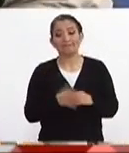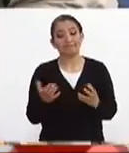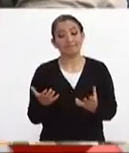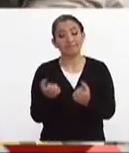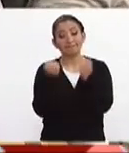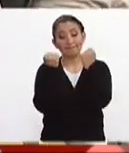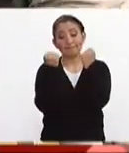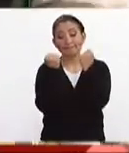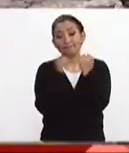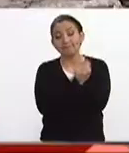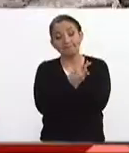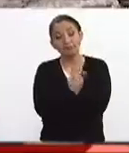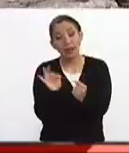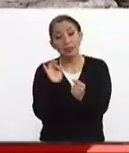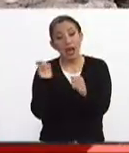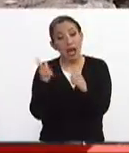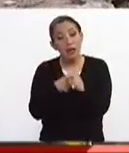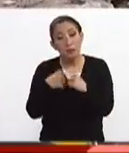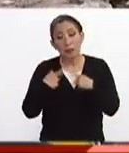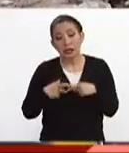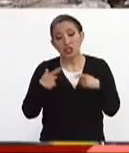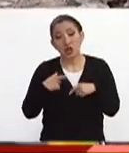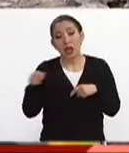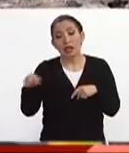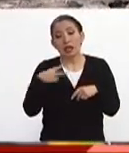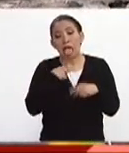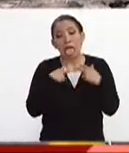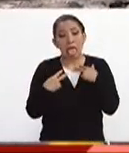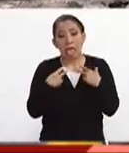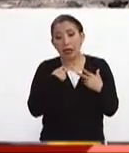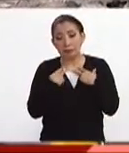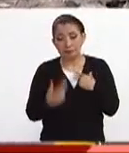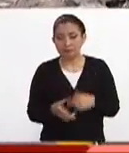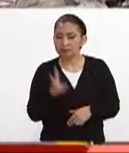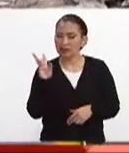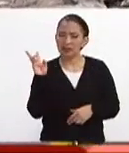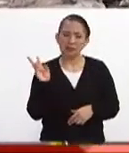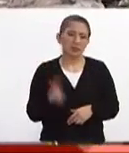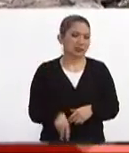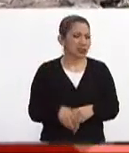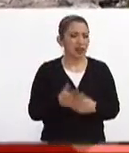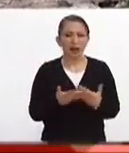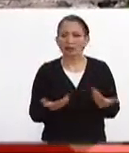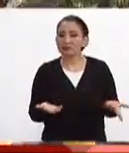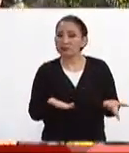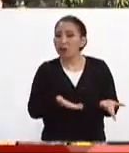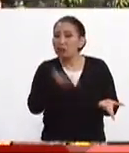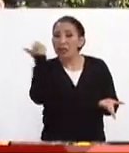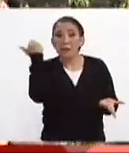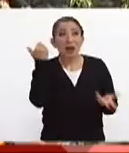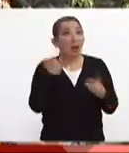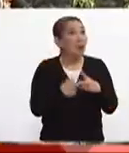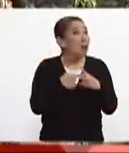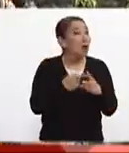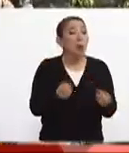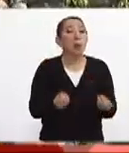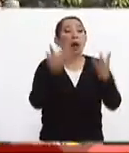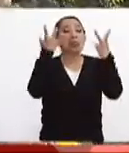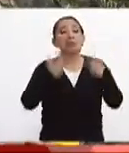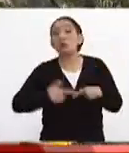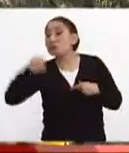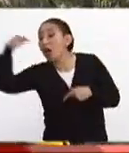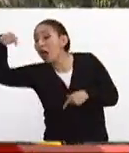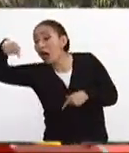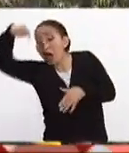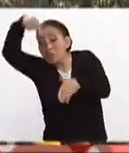rescatar si es posible a algunas personas que están ahí atrapadas la verdad es que no se tiene una estimación de cuánta gente podría